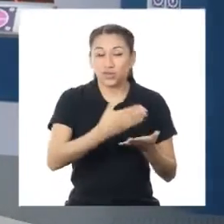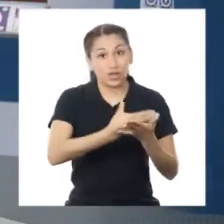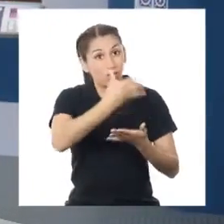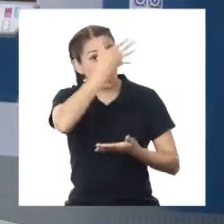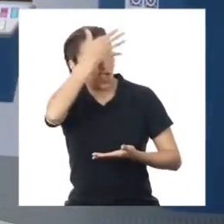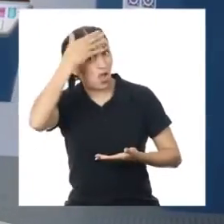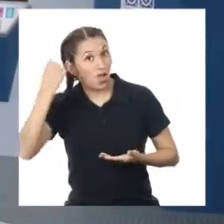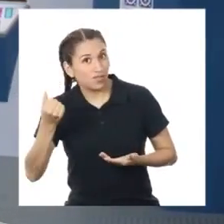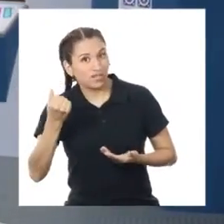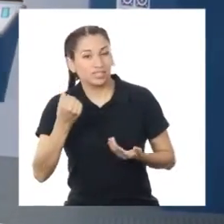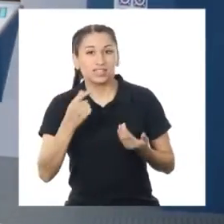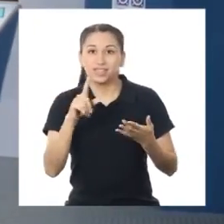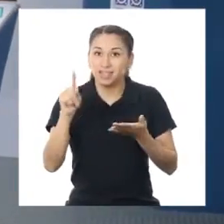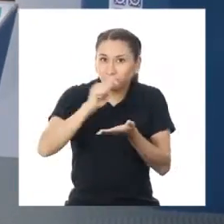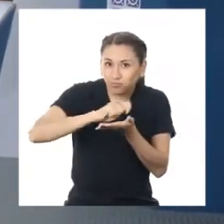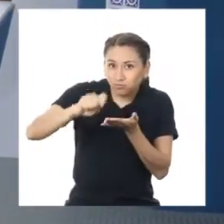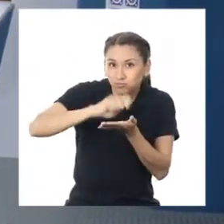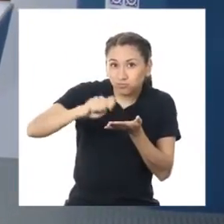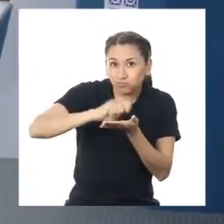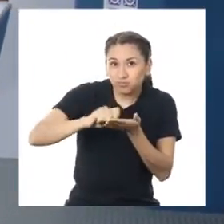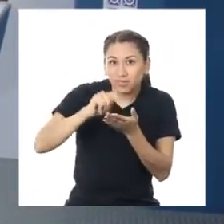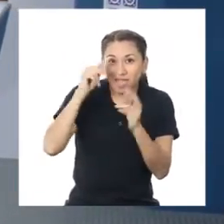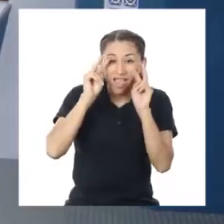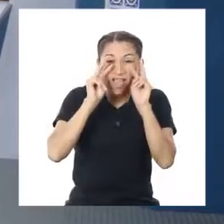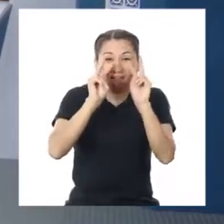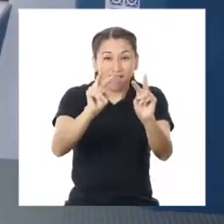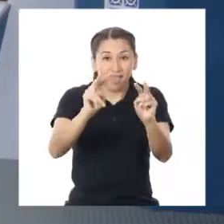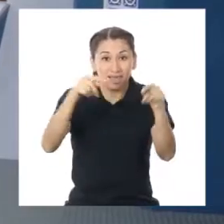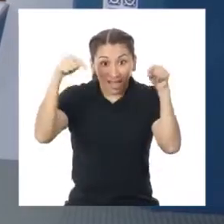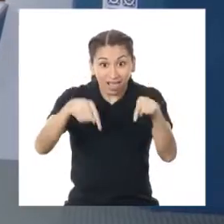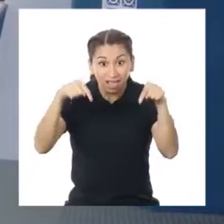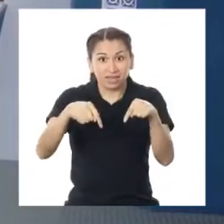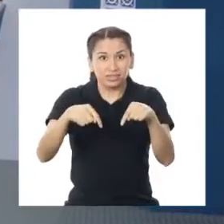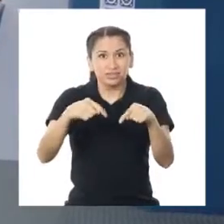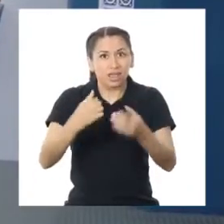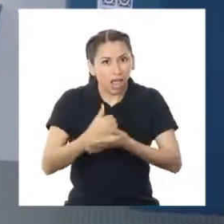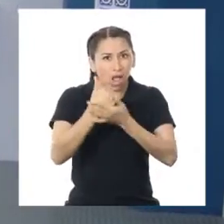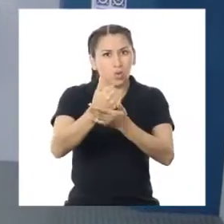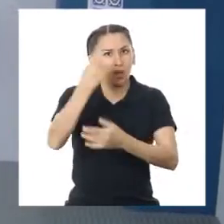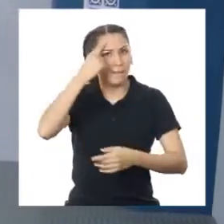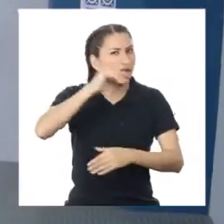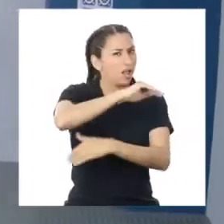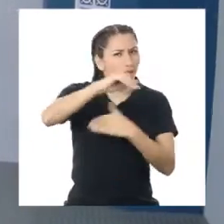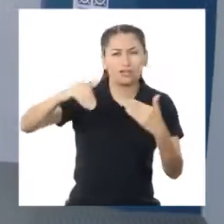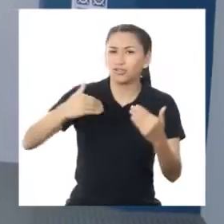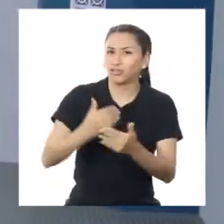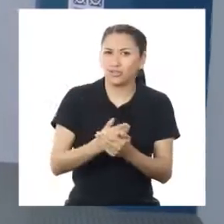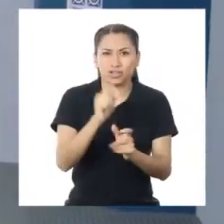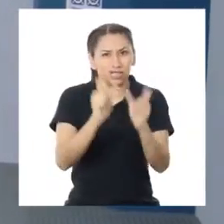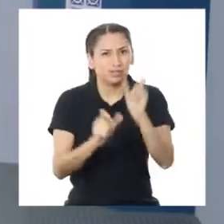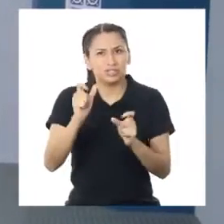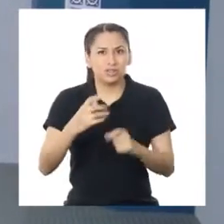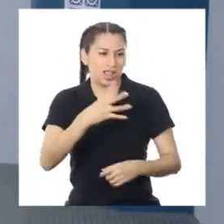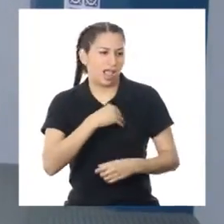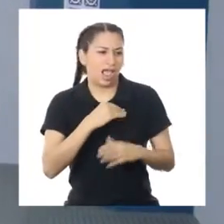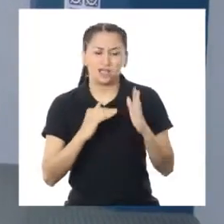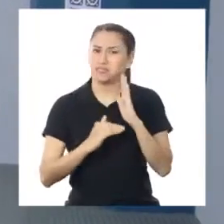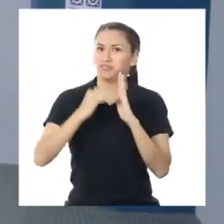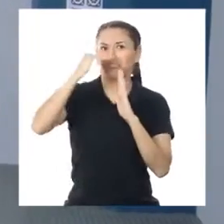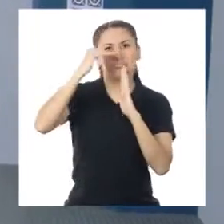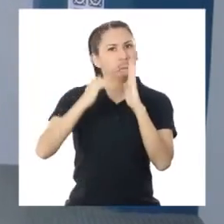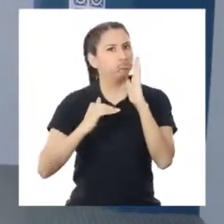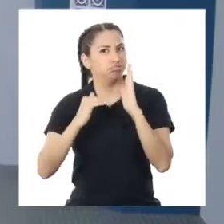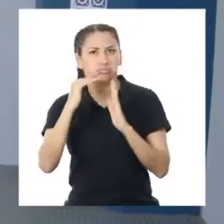olviden que las actividades que vemos aquí sirven a todas las personas de todas las